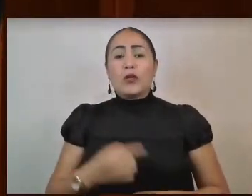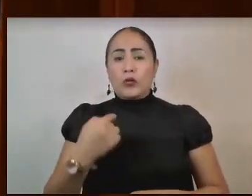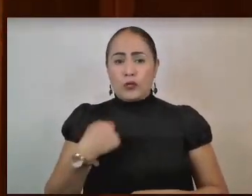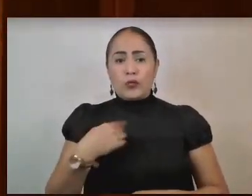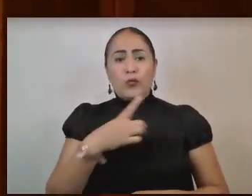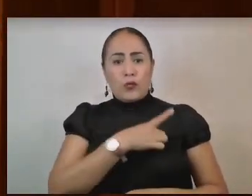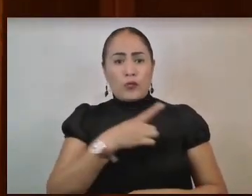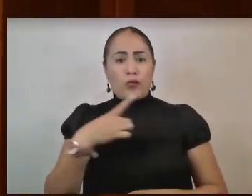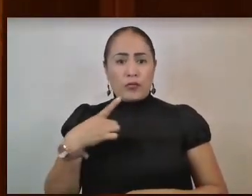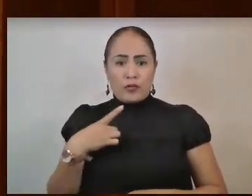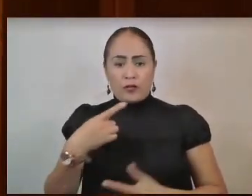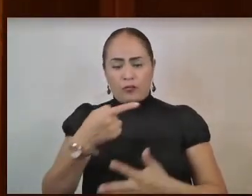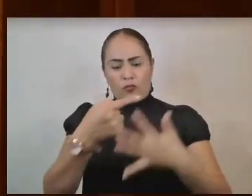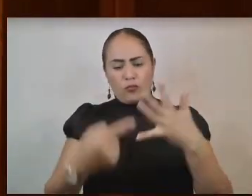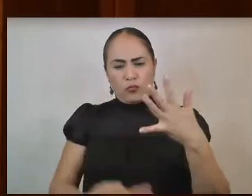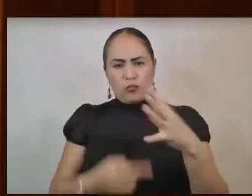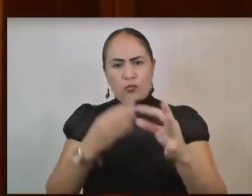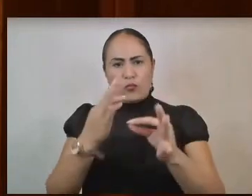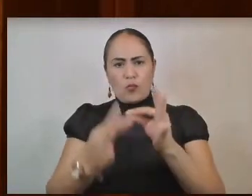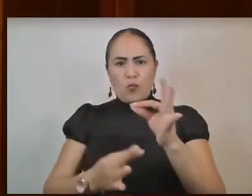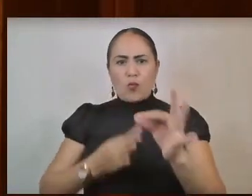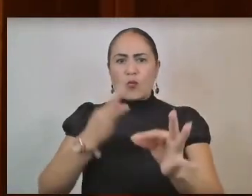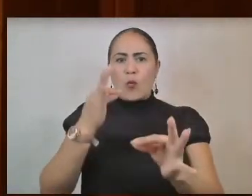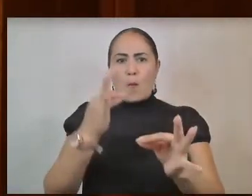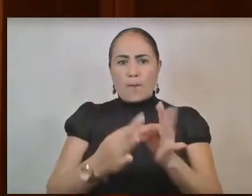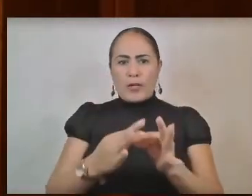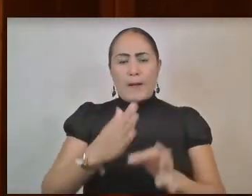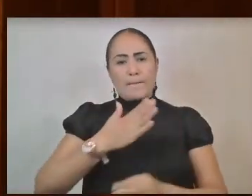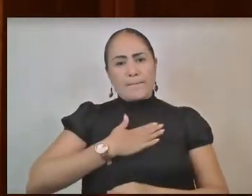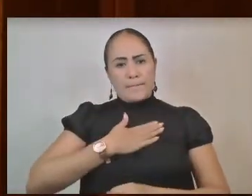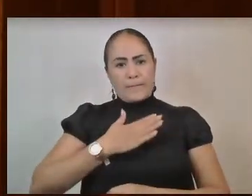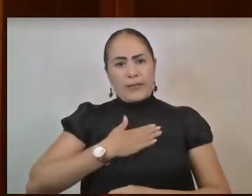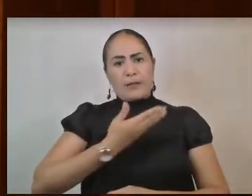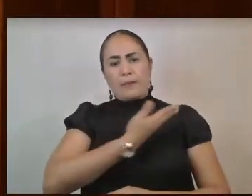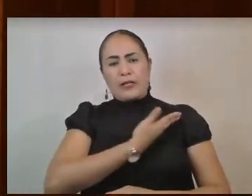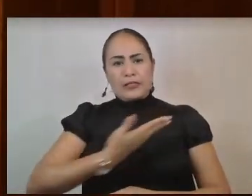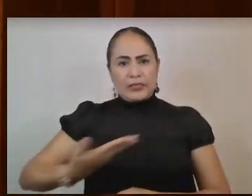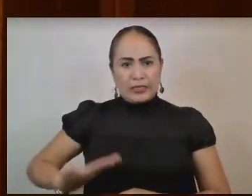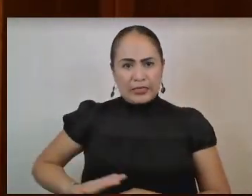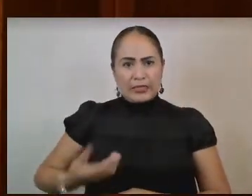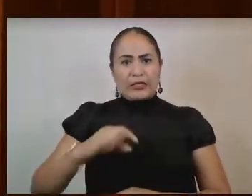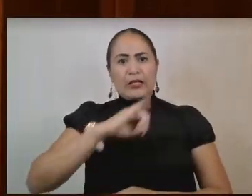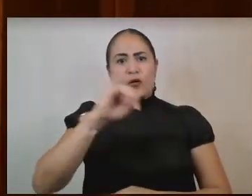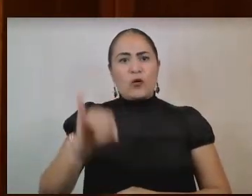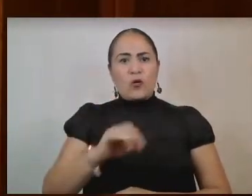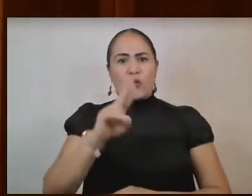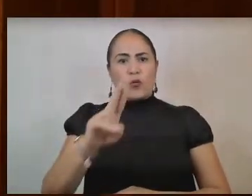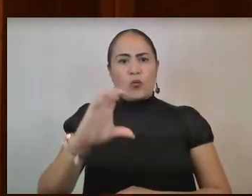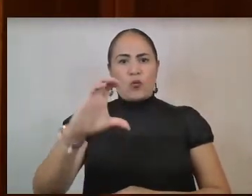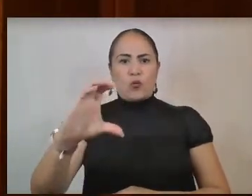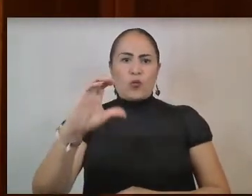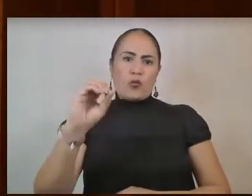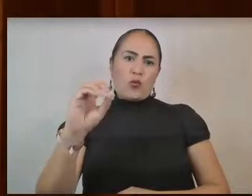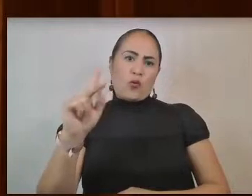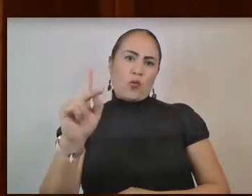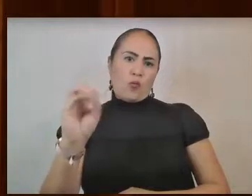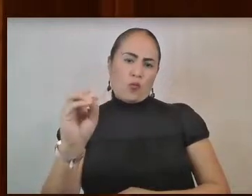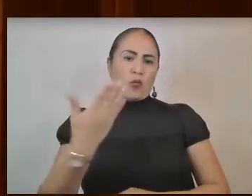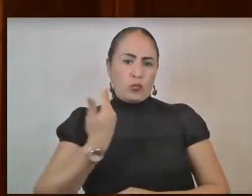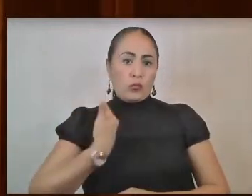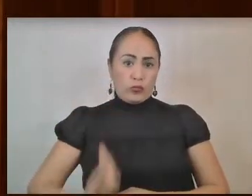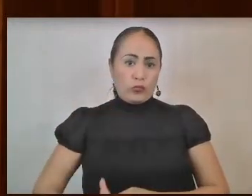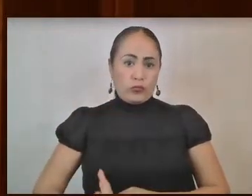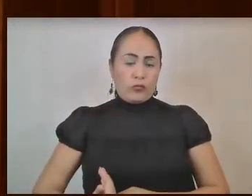a lo que en mi carácter de presidente de la Junta de Coordinación Política estoy